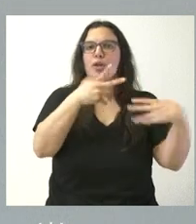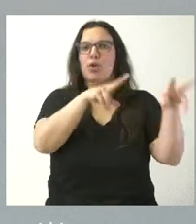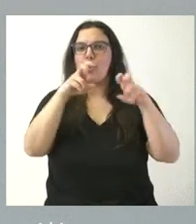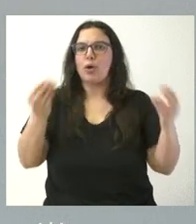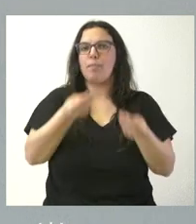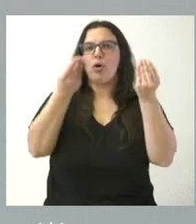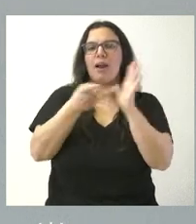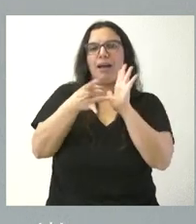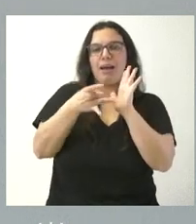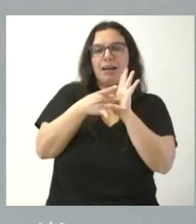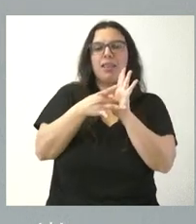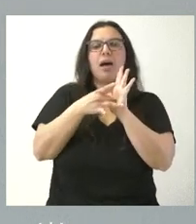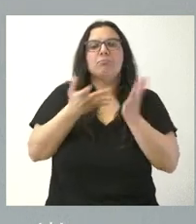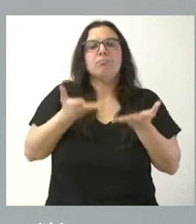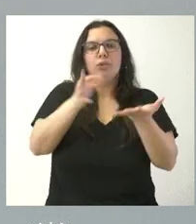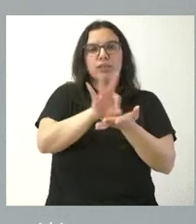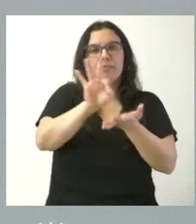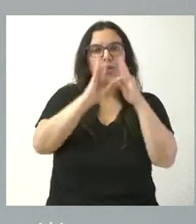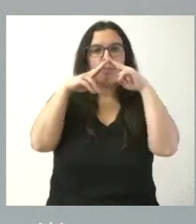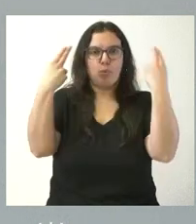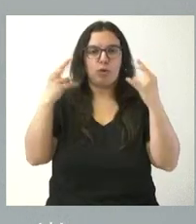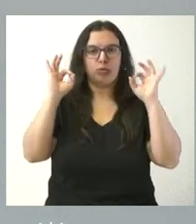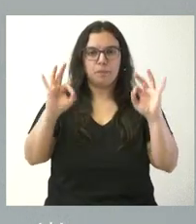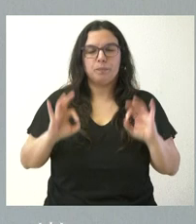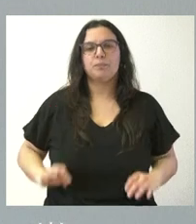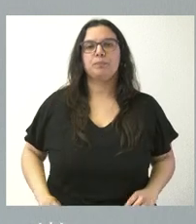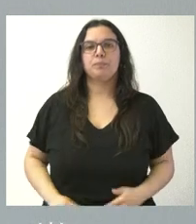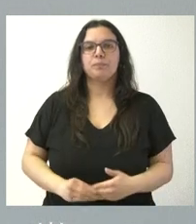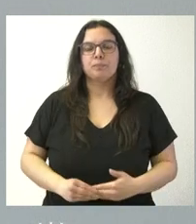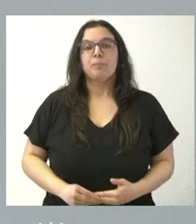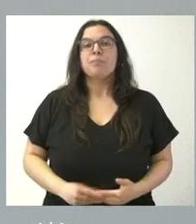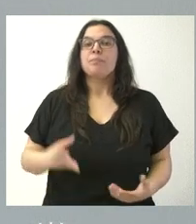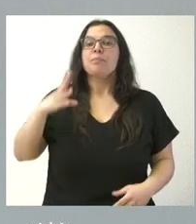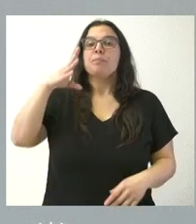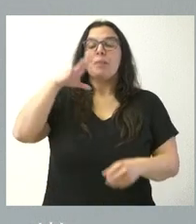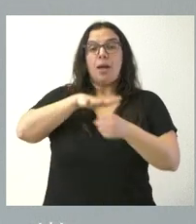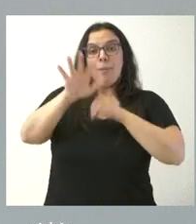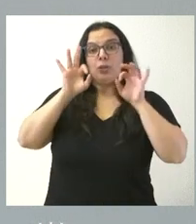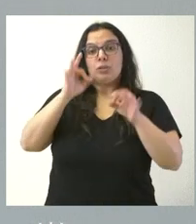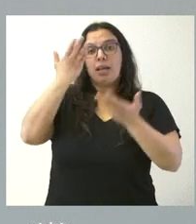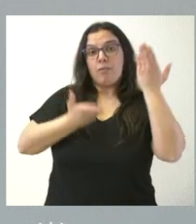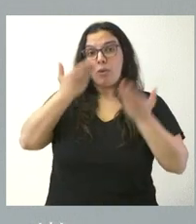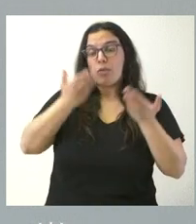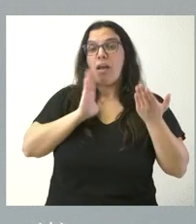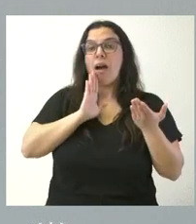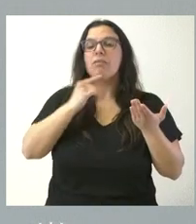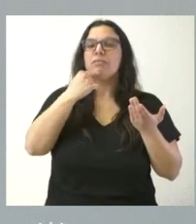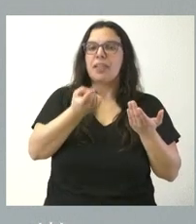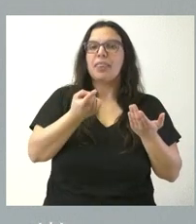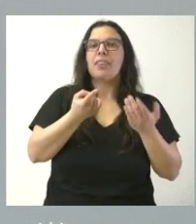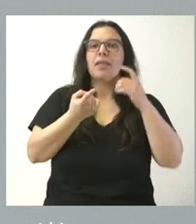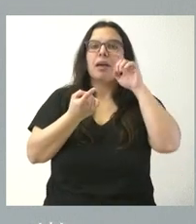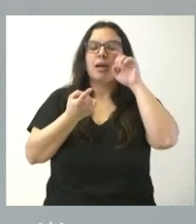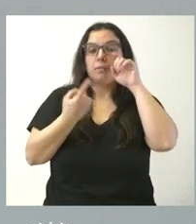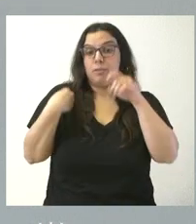mejora en la calidad de los servicios públicos. Incluye en el ámbito de las evaluaciones de servicios que se van a desarrollar